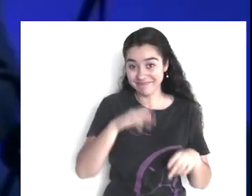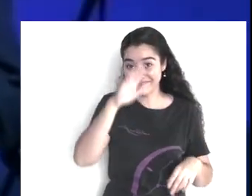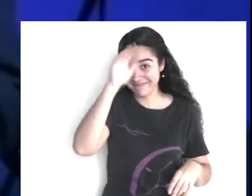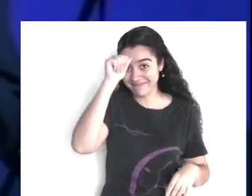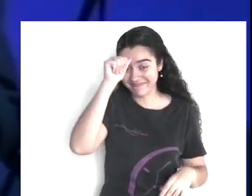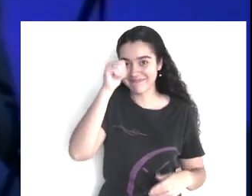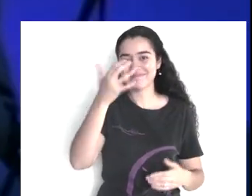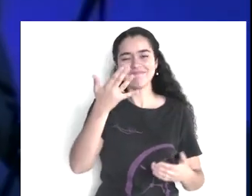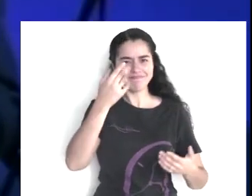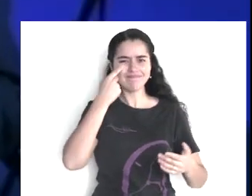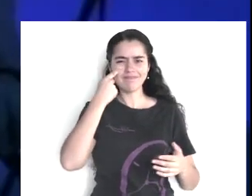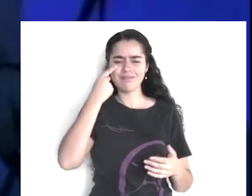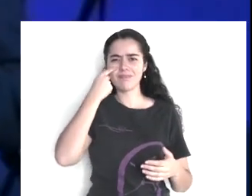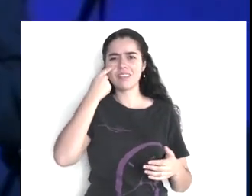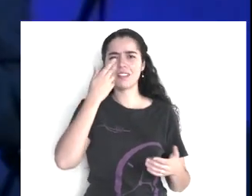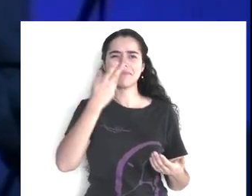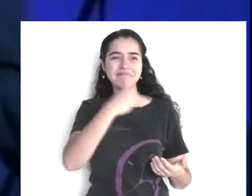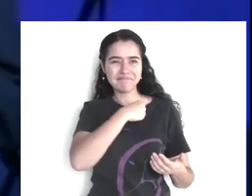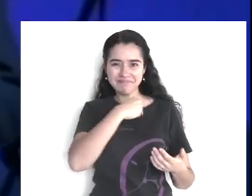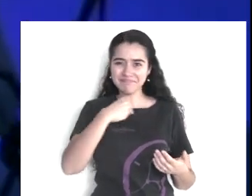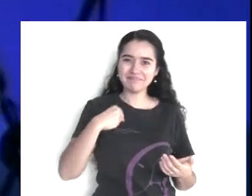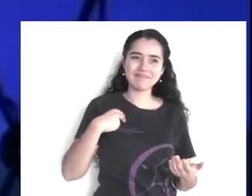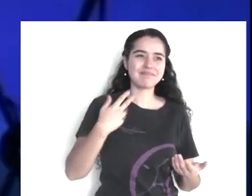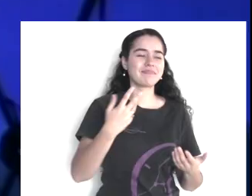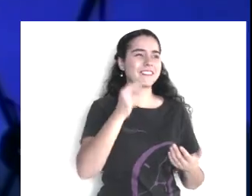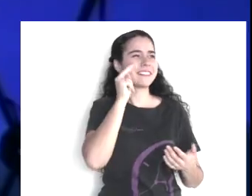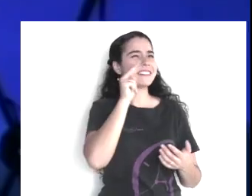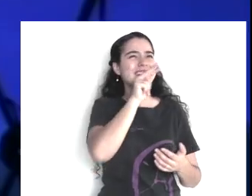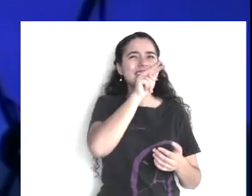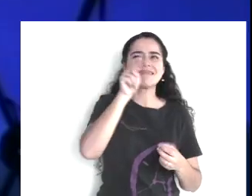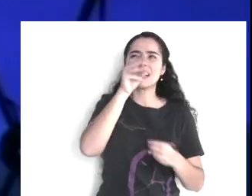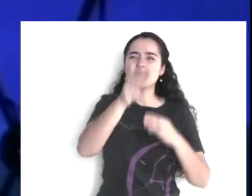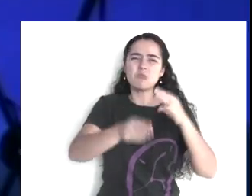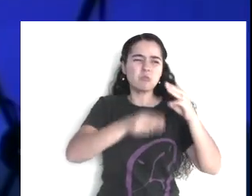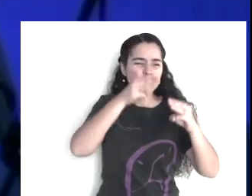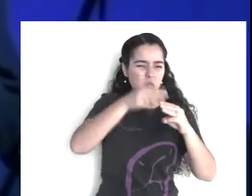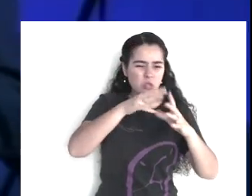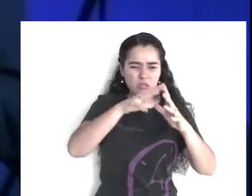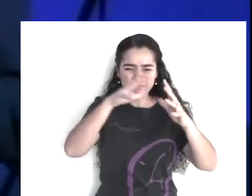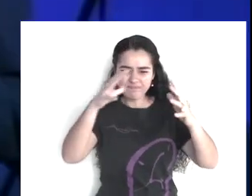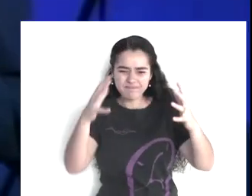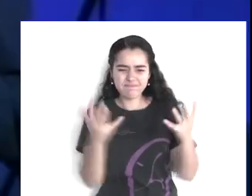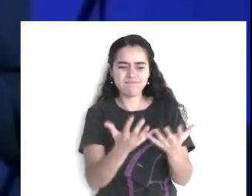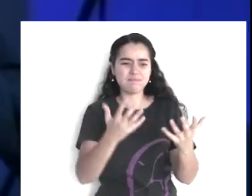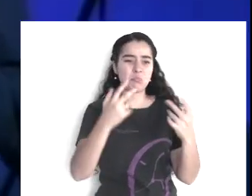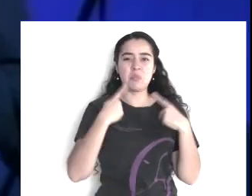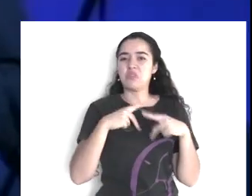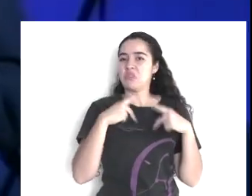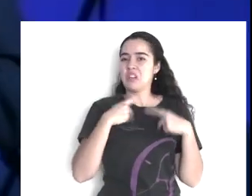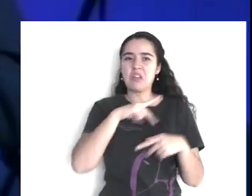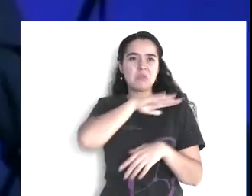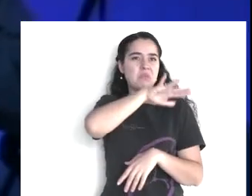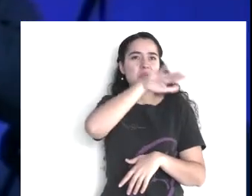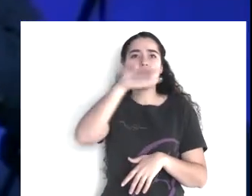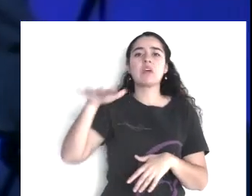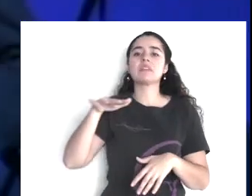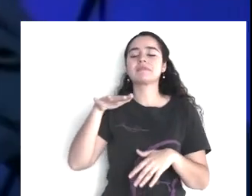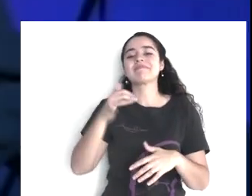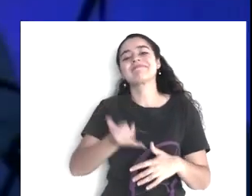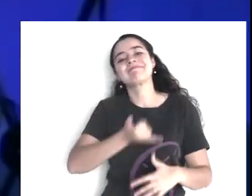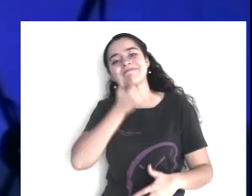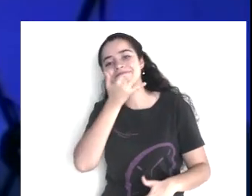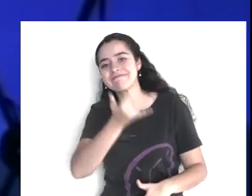en un mundo imperfecto porque nosotros somos los imperfectos. O sea, nosotros nos